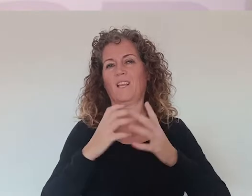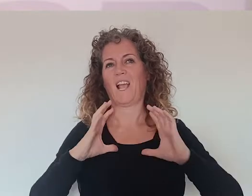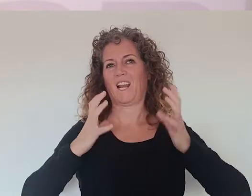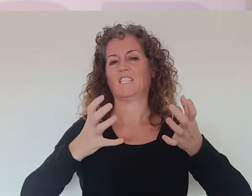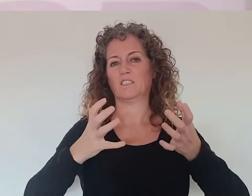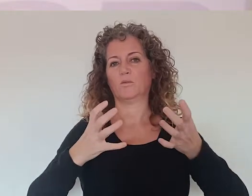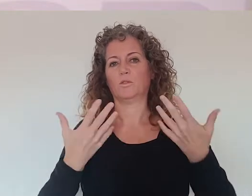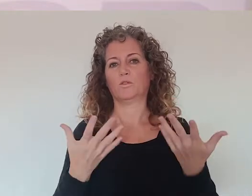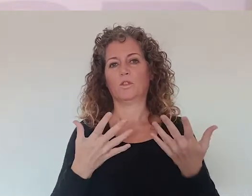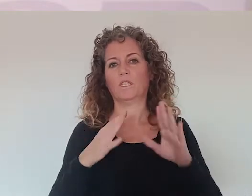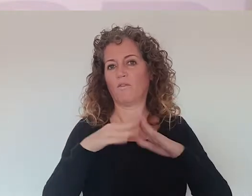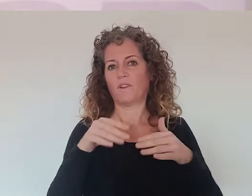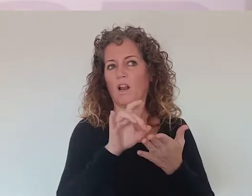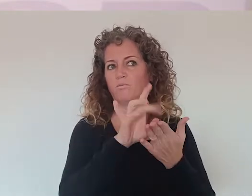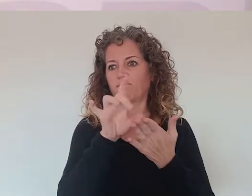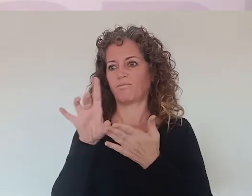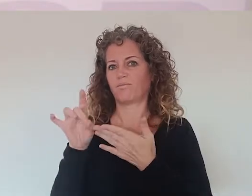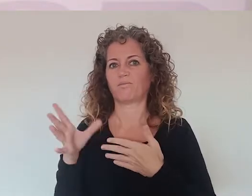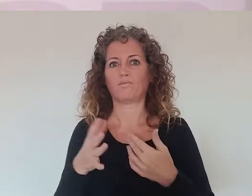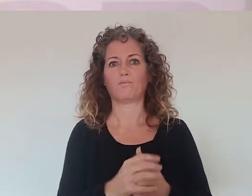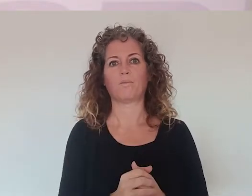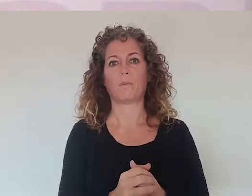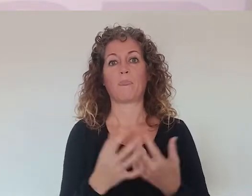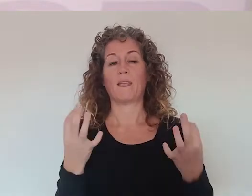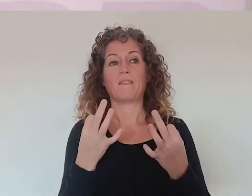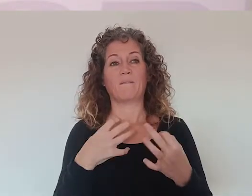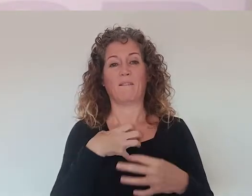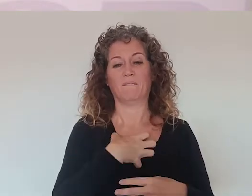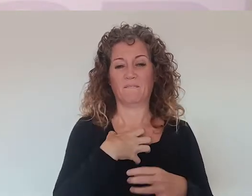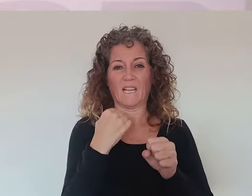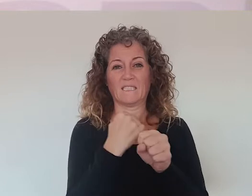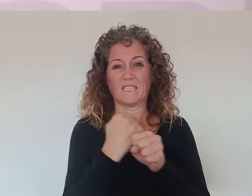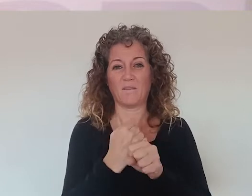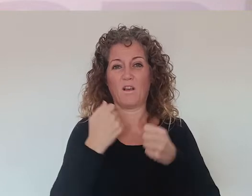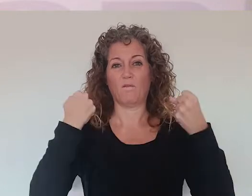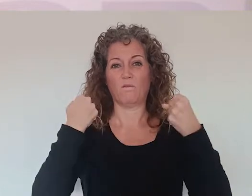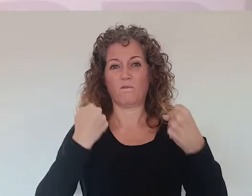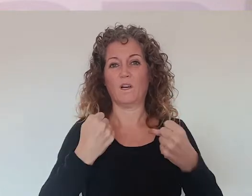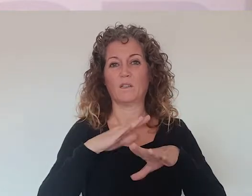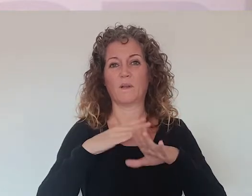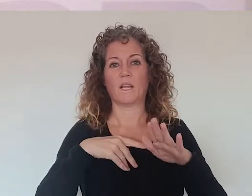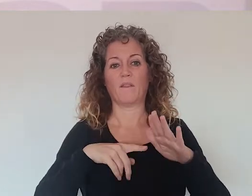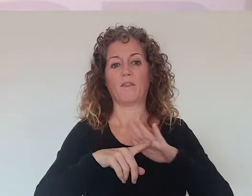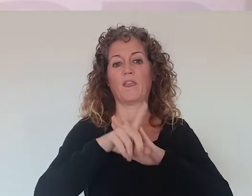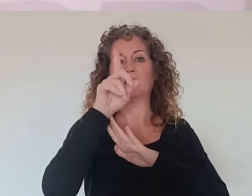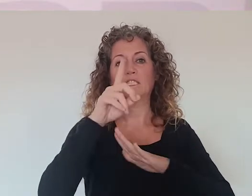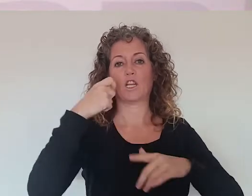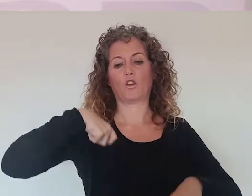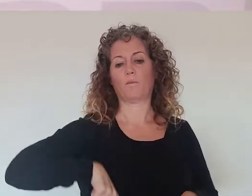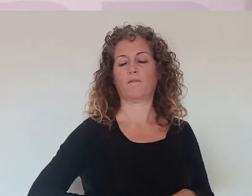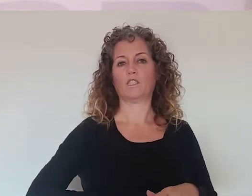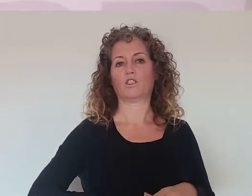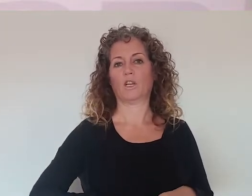el mercado laboral es muy agresivo y termina de expulsarnos. Y hay que hacer y hay que trabajar mucho para que las personas tengamos oportunidades a seguir